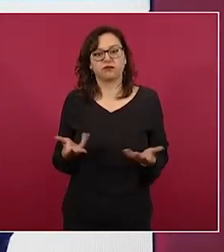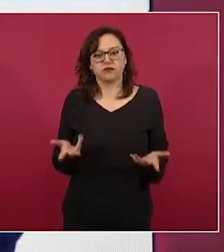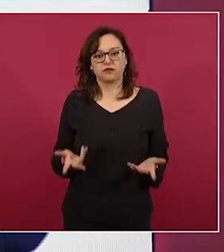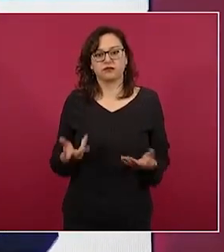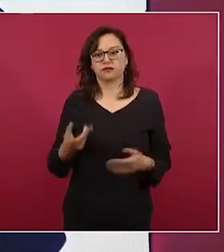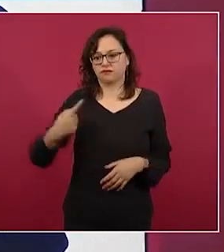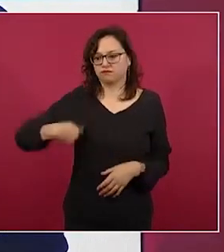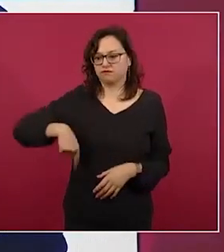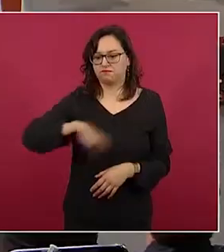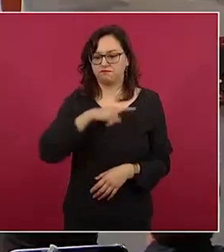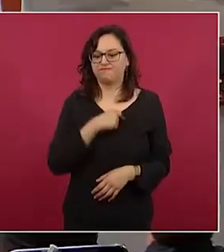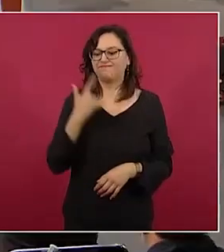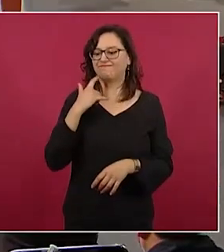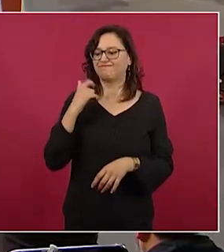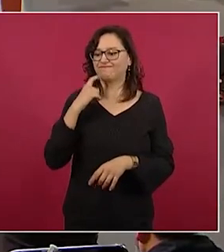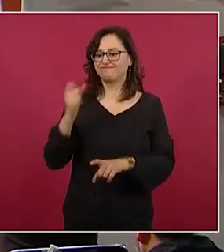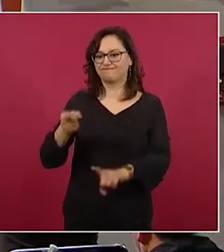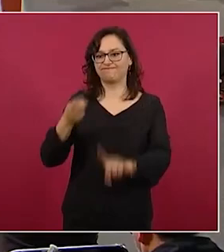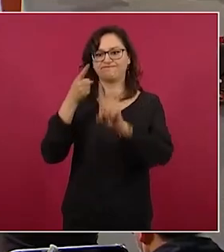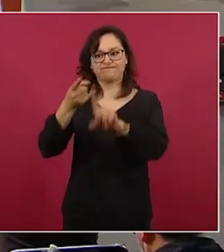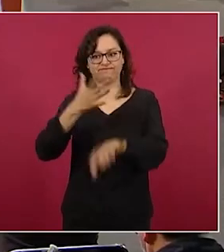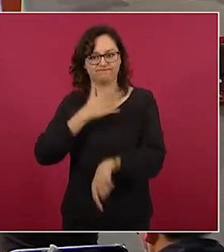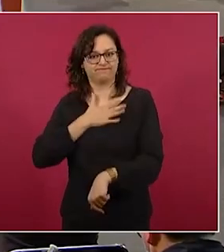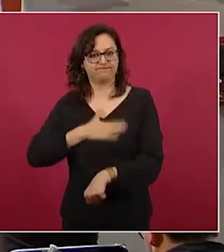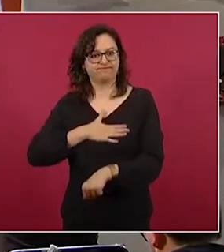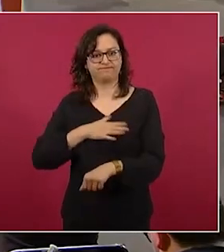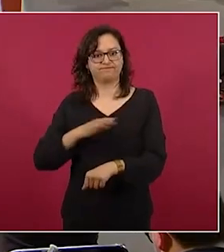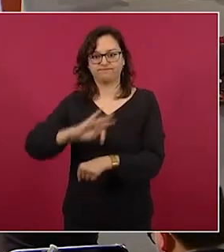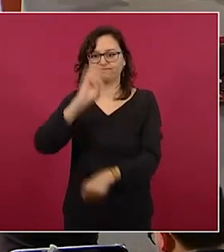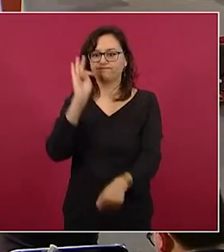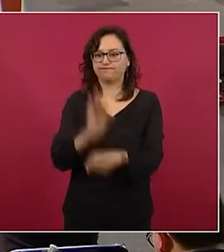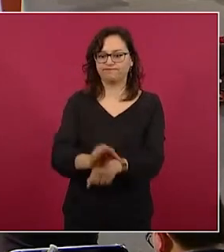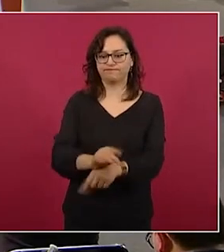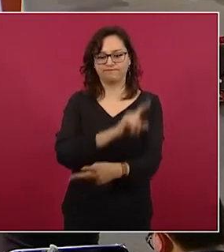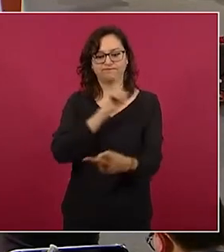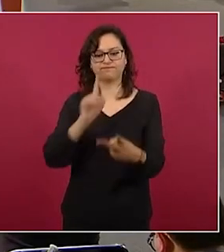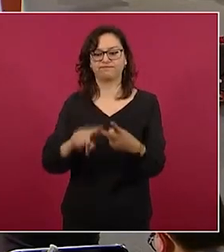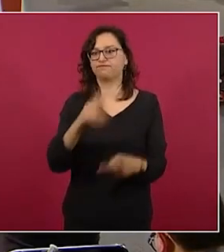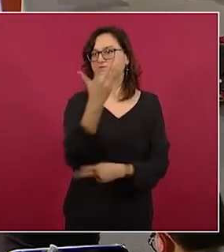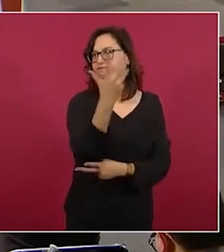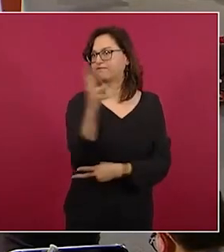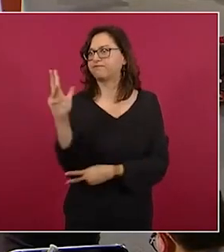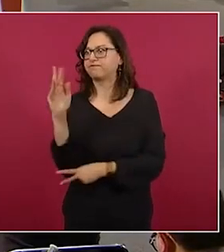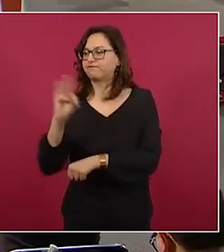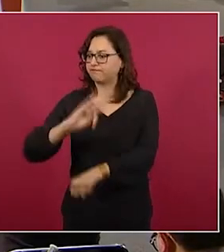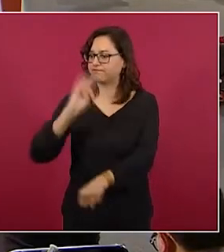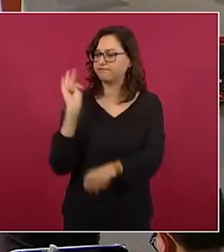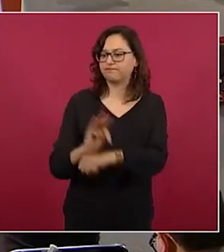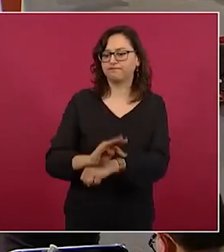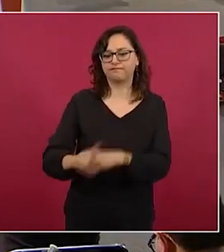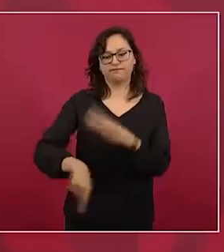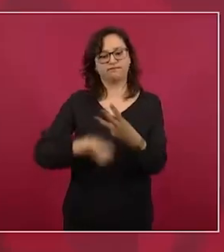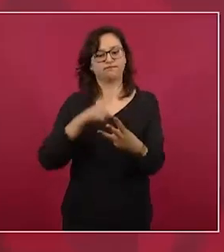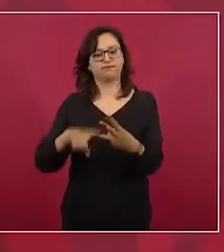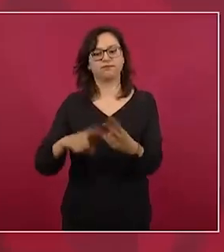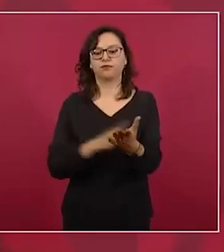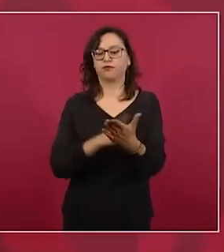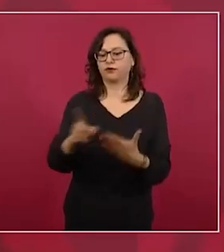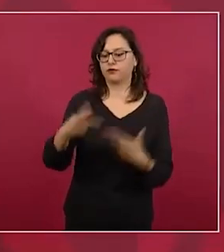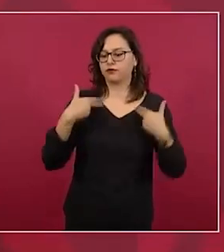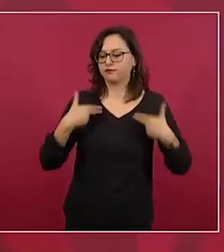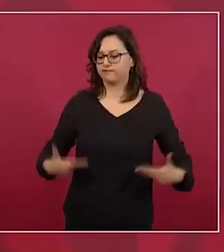defensores de la justicia y del medio ambiente y de los derechos humanos, y lo hemos demostrado con hechos,